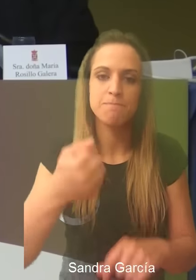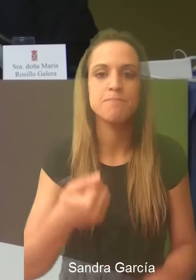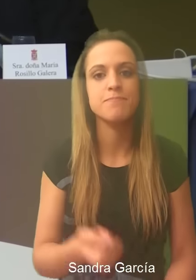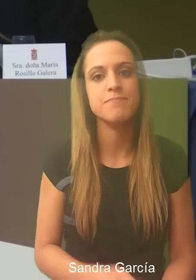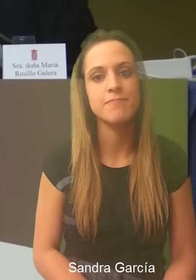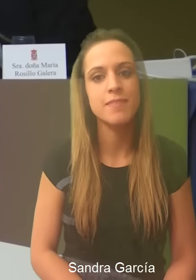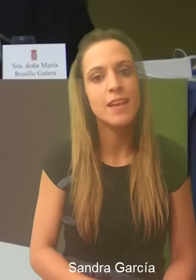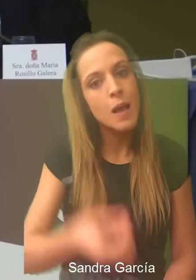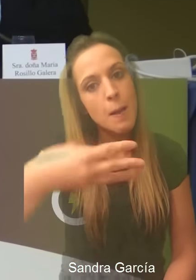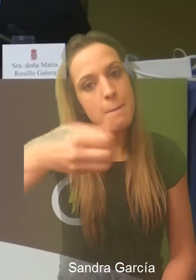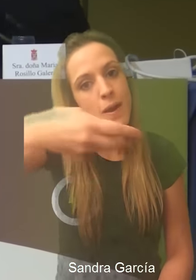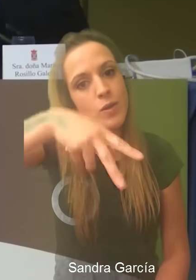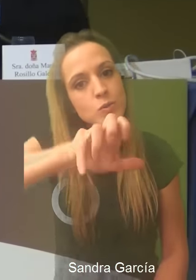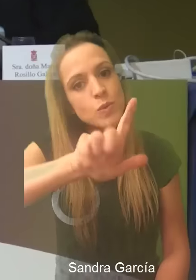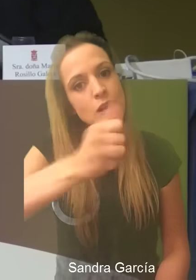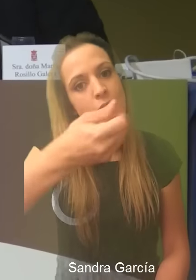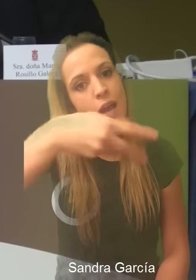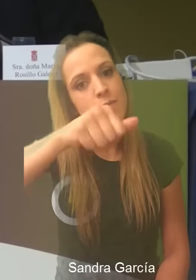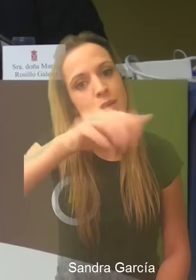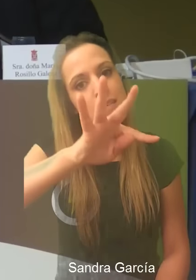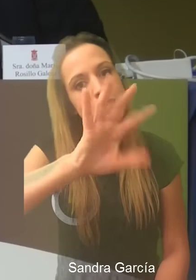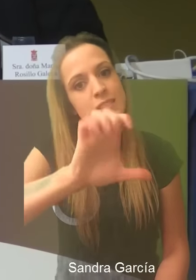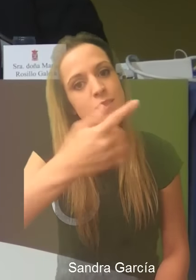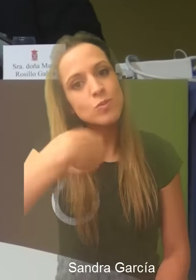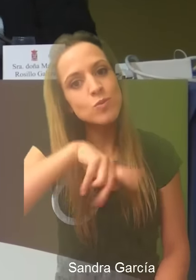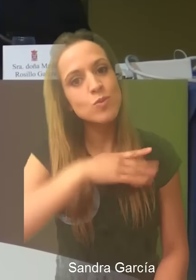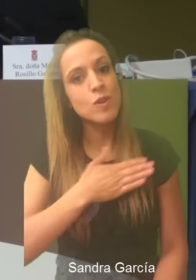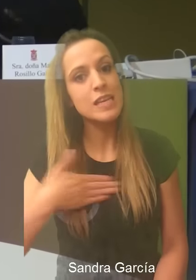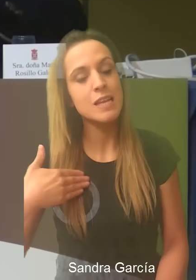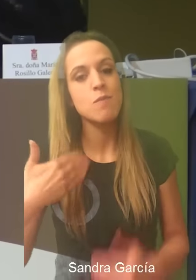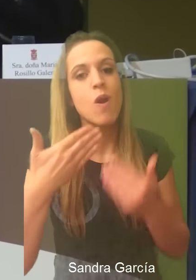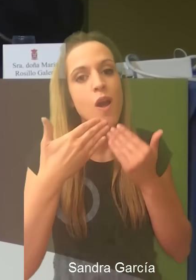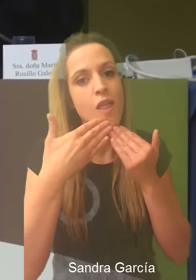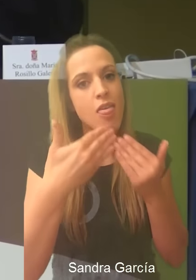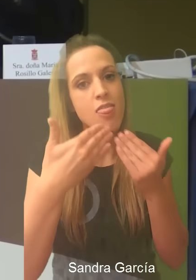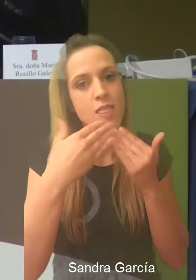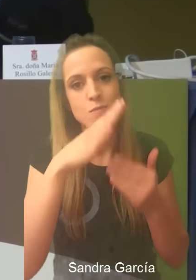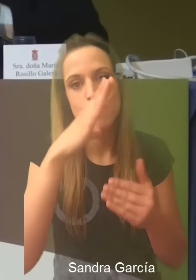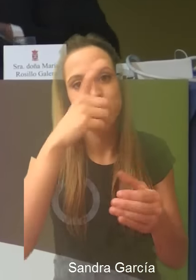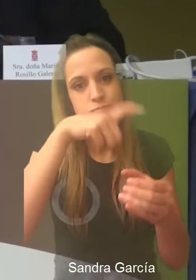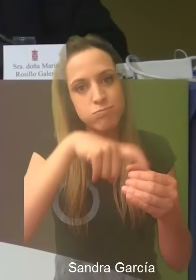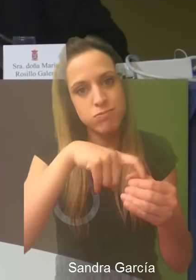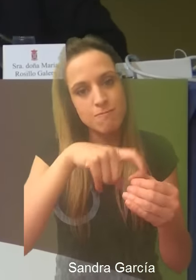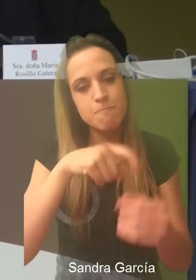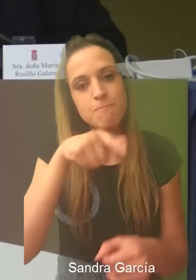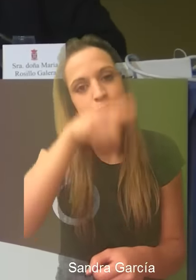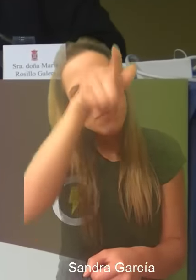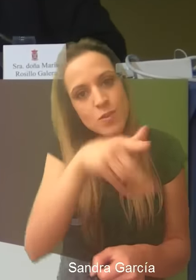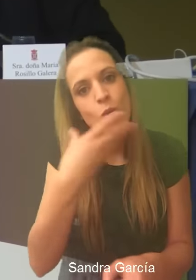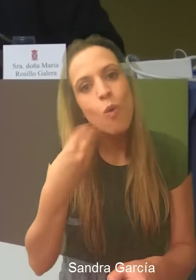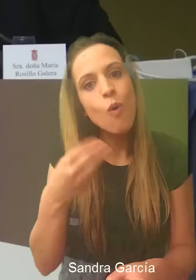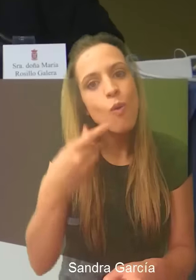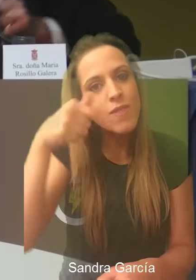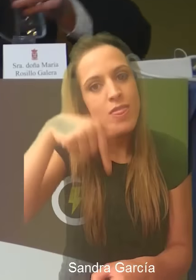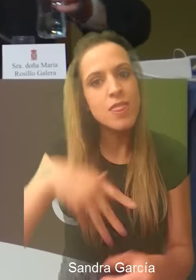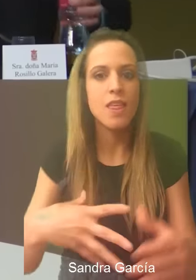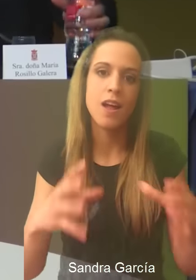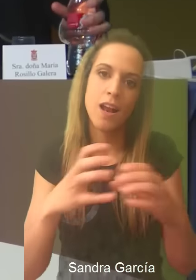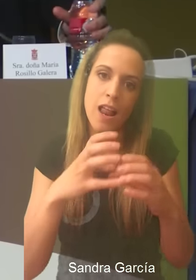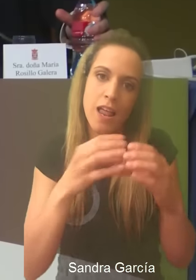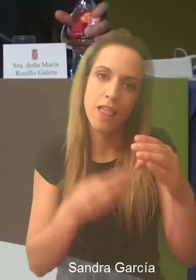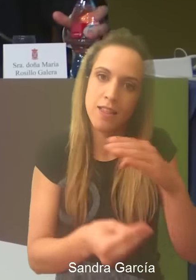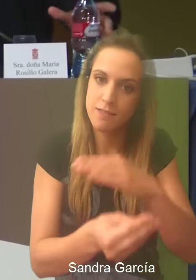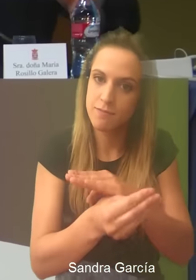Manuel Amate, agradecerle, por supuesto, su participación, es un joven de Granada